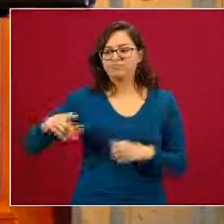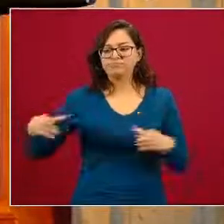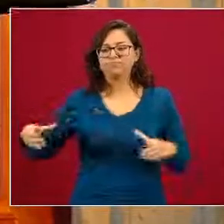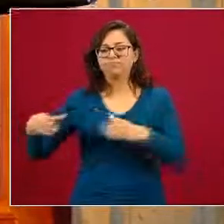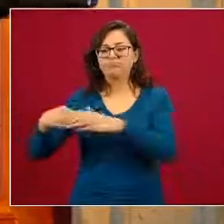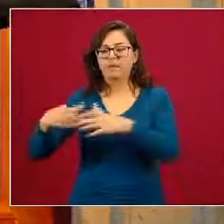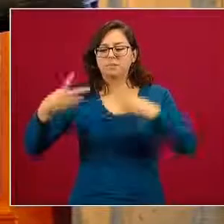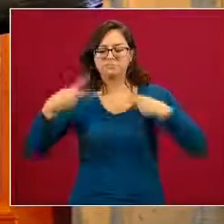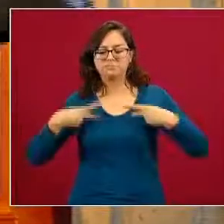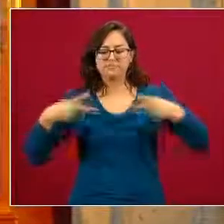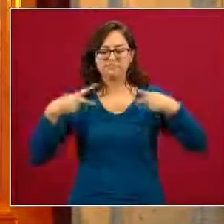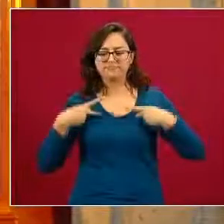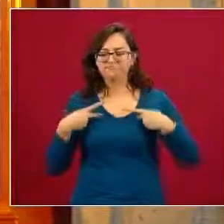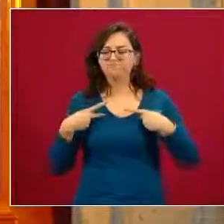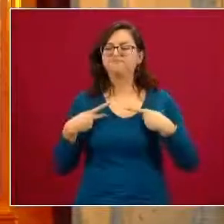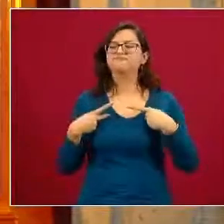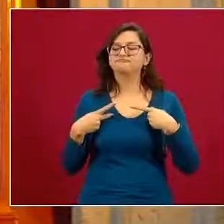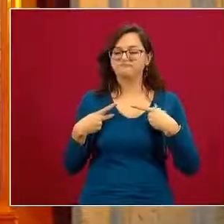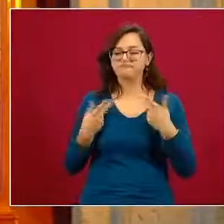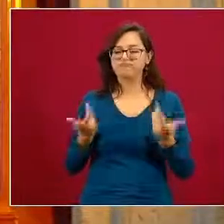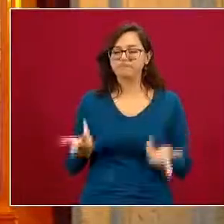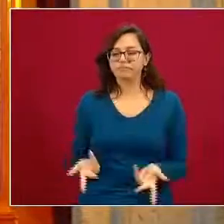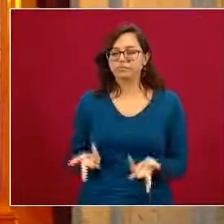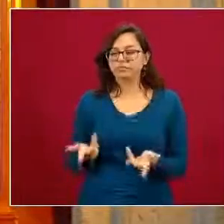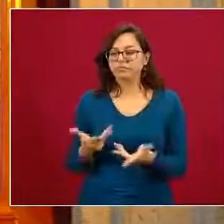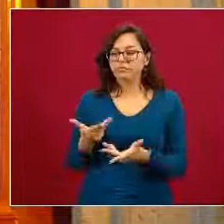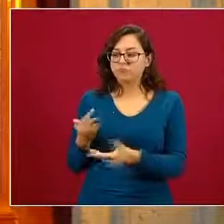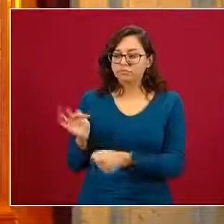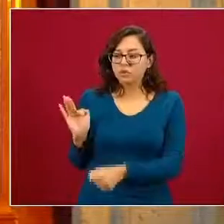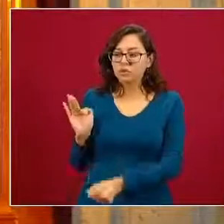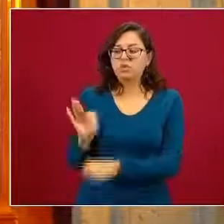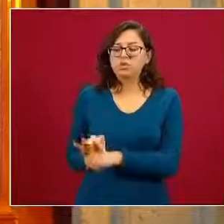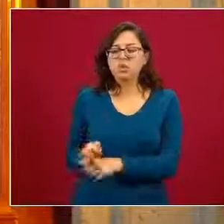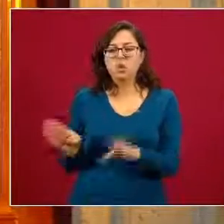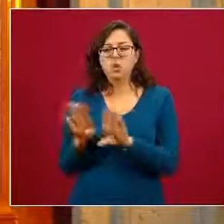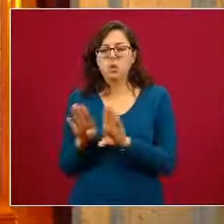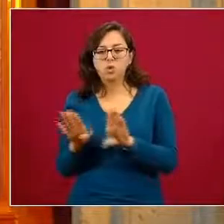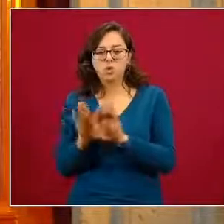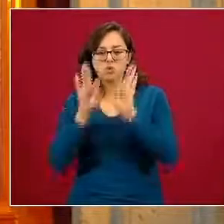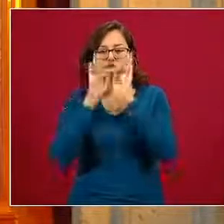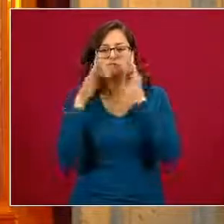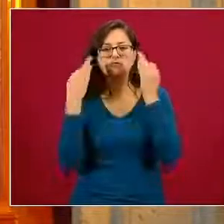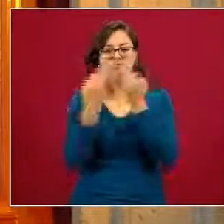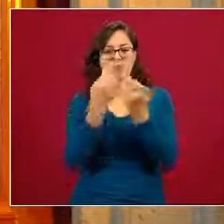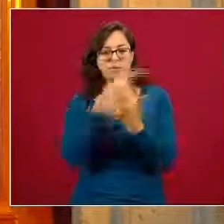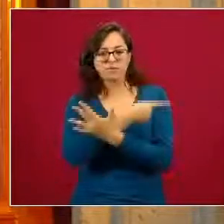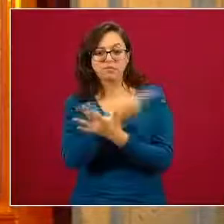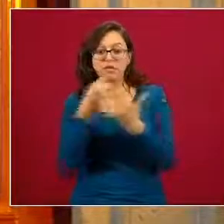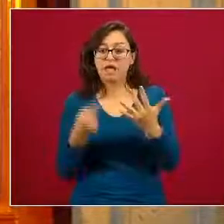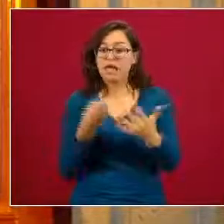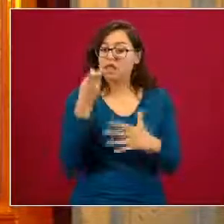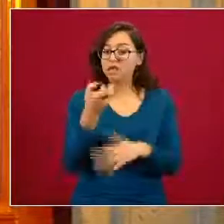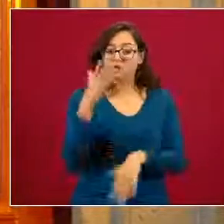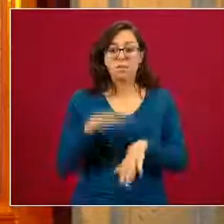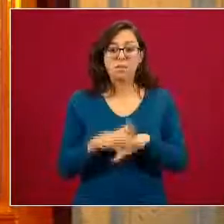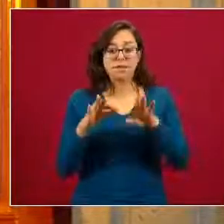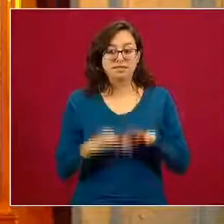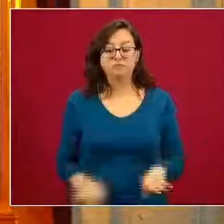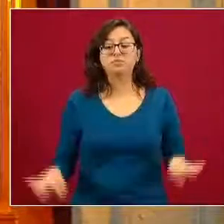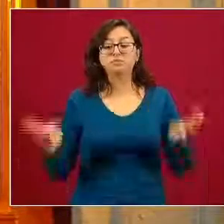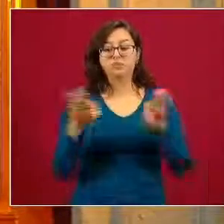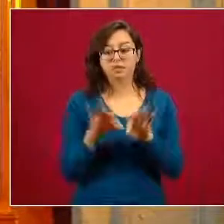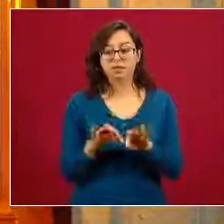y cuáles son los factores que pueden proteger y ese es uno de los aspectos fundamentales en la propuesta